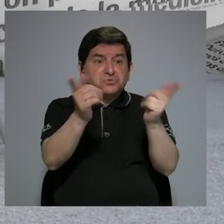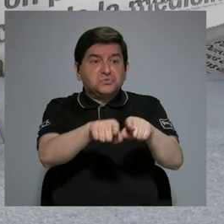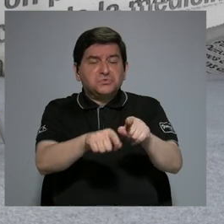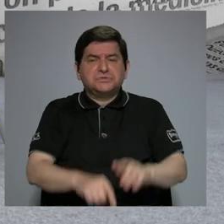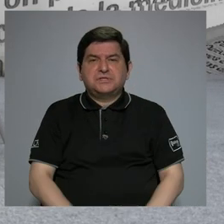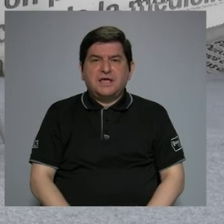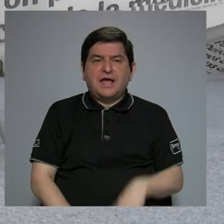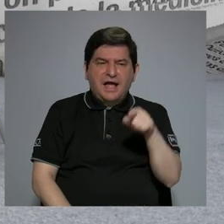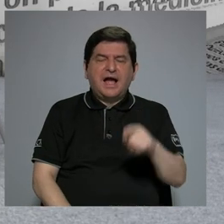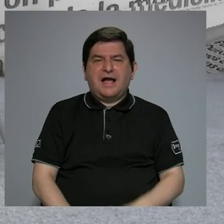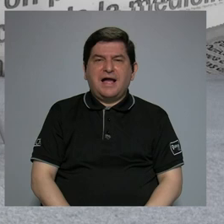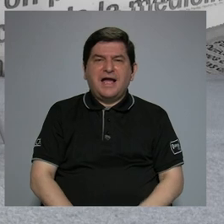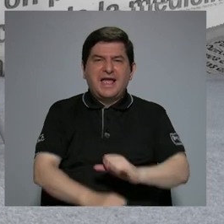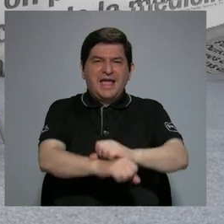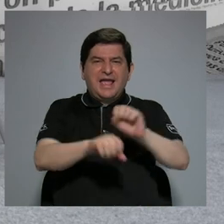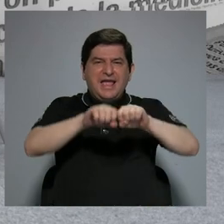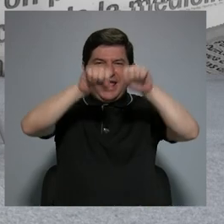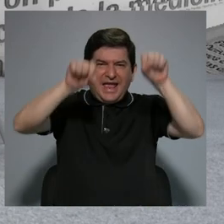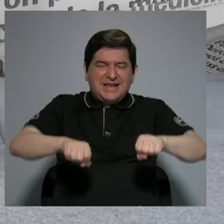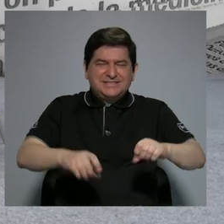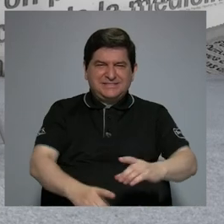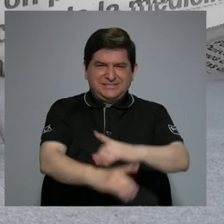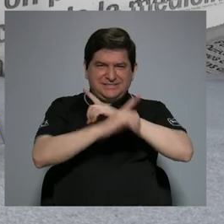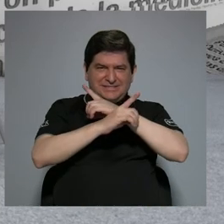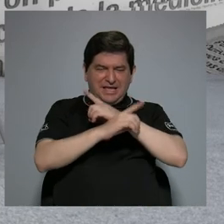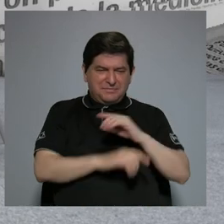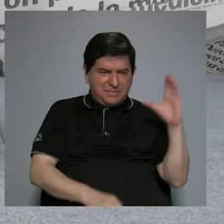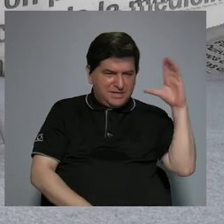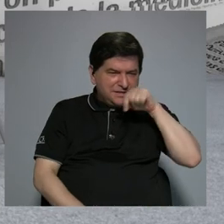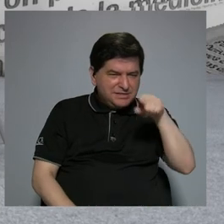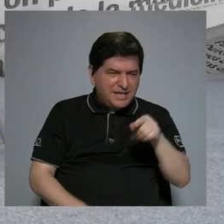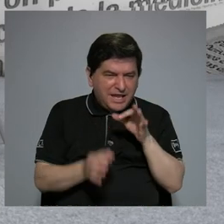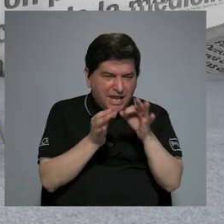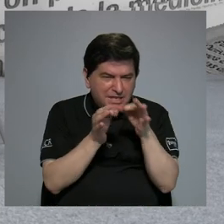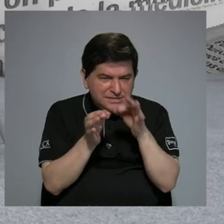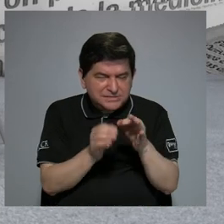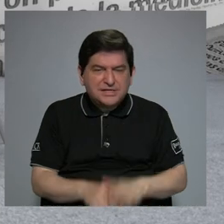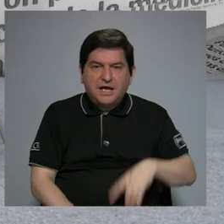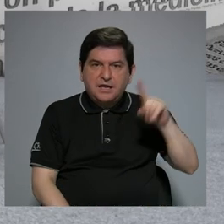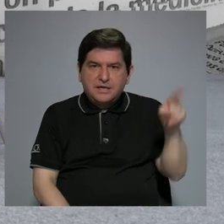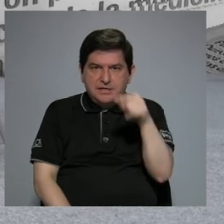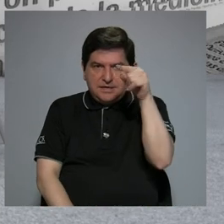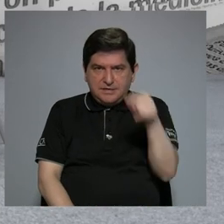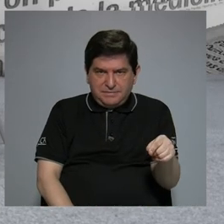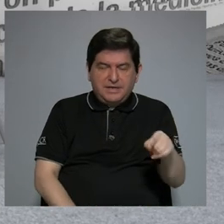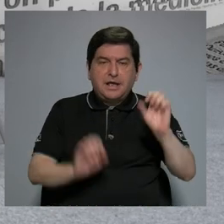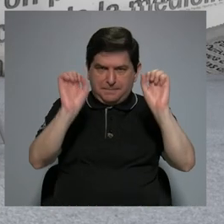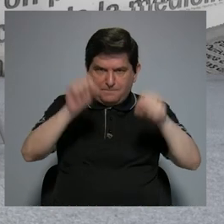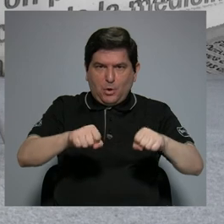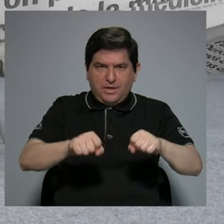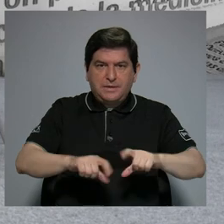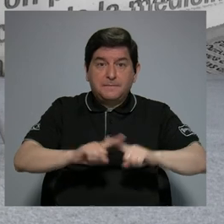Ahora, la patrulla anti cáncer, nuestro sistema inmune es capaz de reconocer esas células y eliminarlas. ¿Qué es lo que sucede? Que